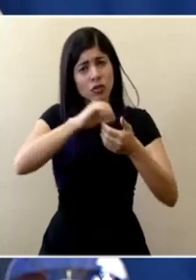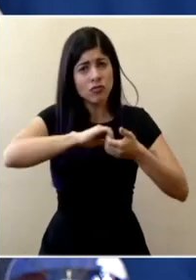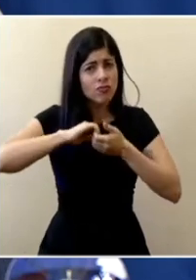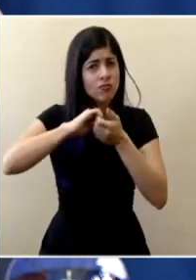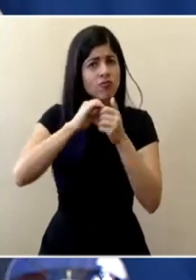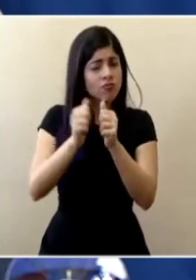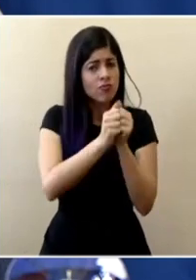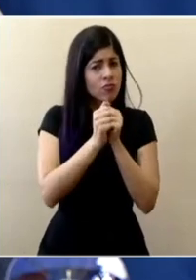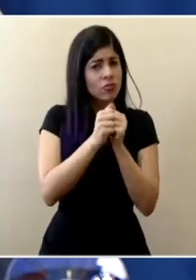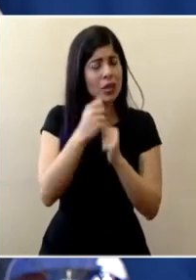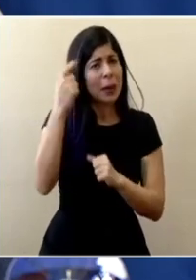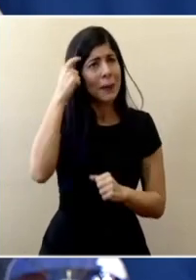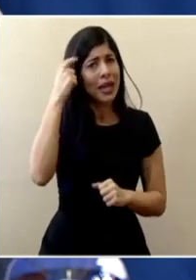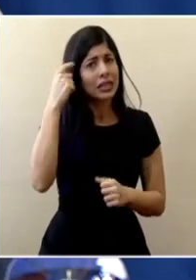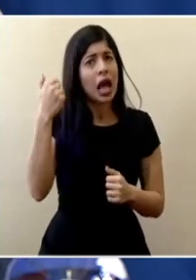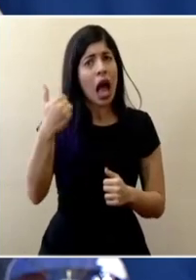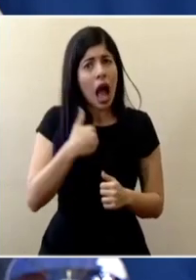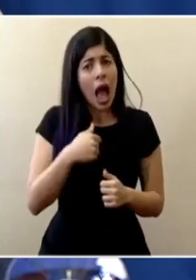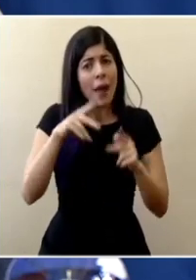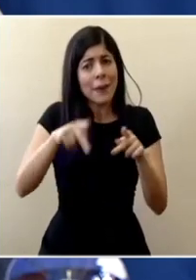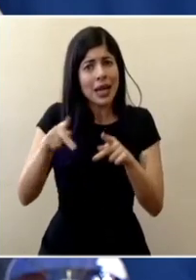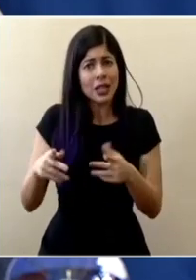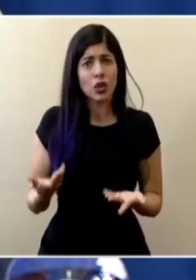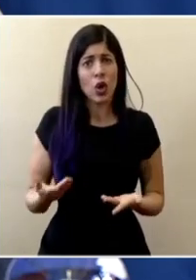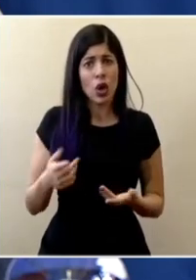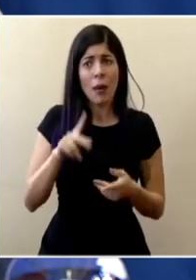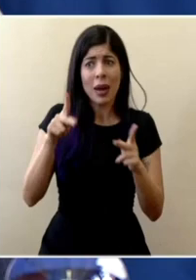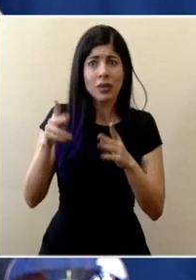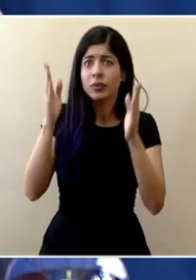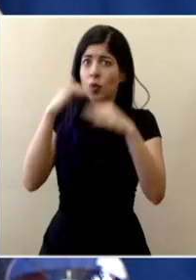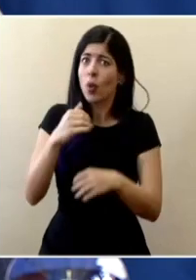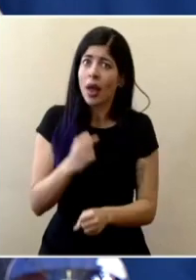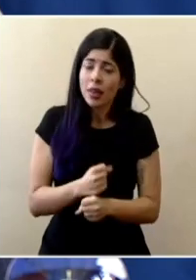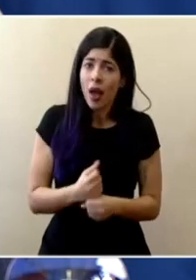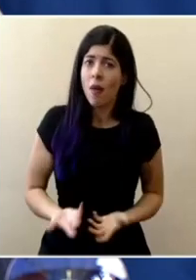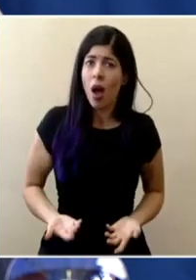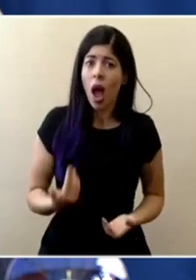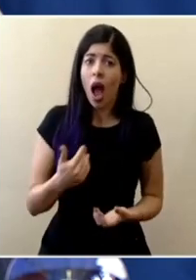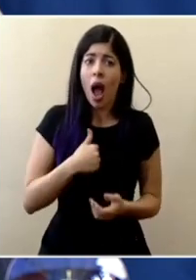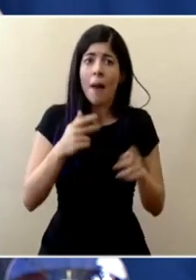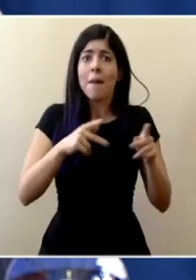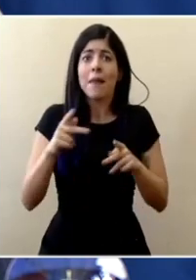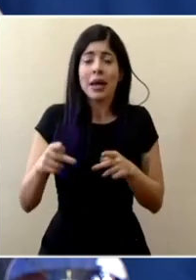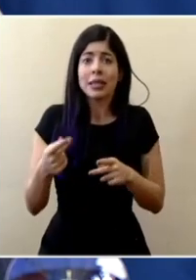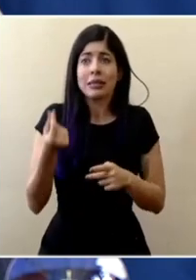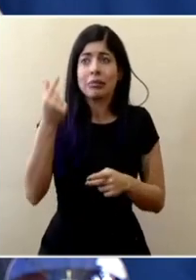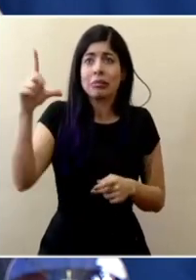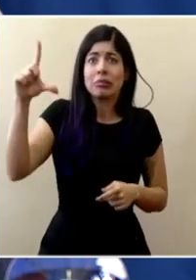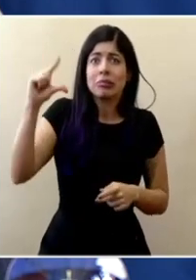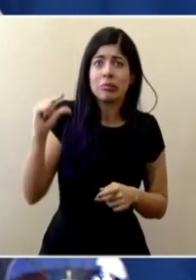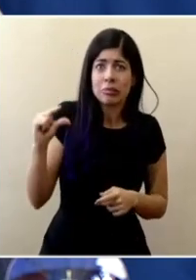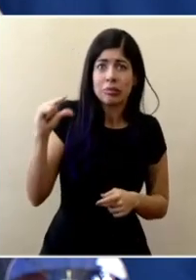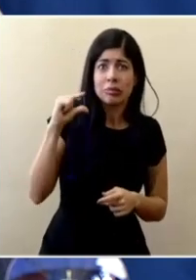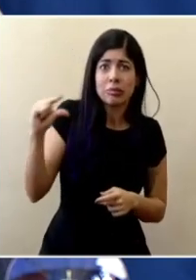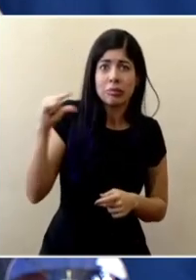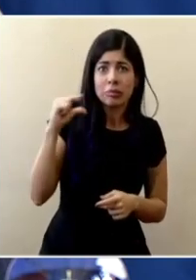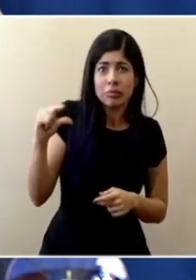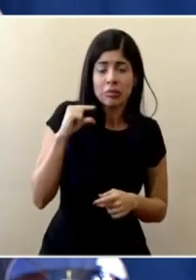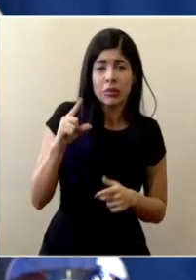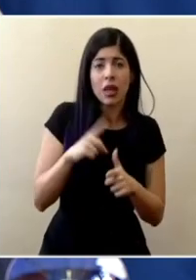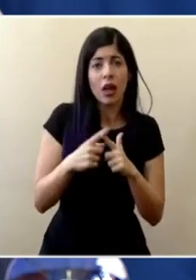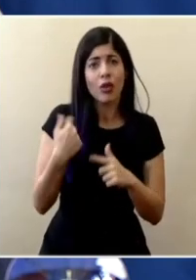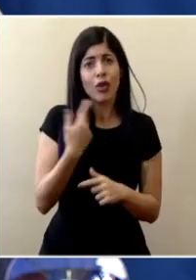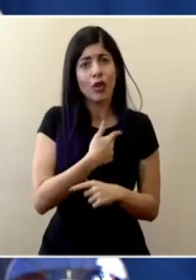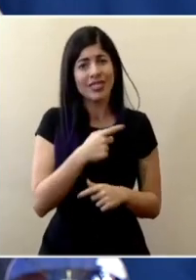que unirnos tenemos que pensar en que hay personas que se están quedando sin empleo hay personas que están disminuyendo su ingreso y que tenemos